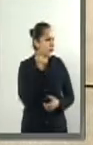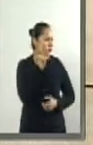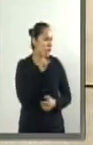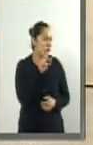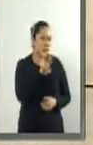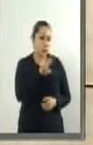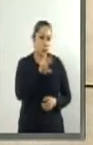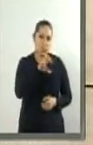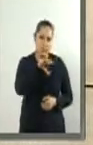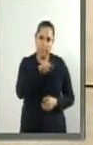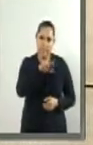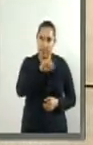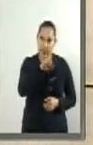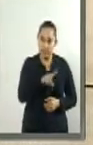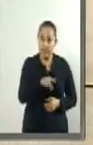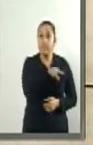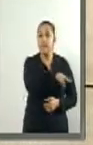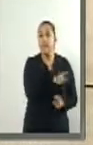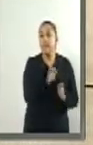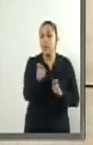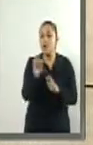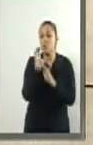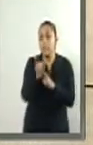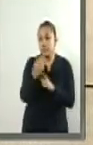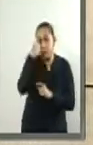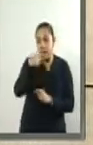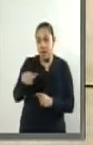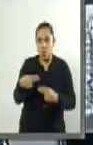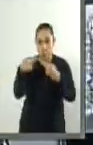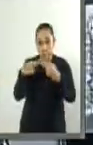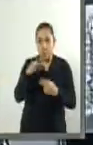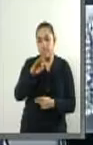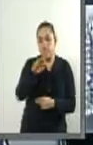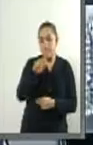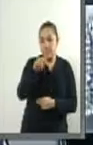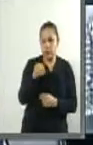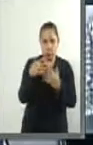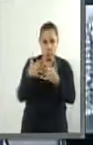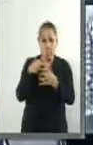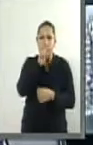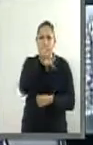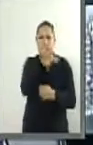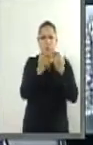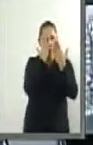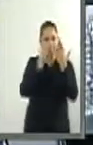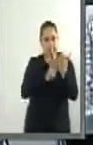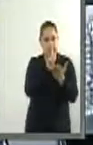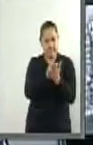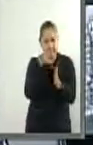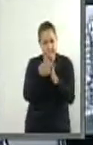a las comisiones unidas de comercio y fomento industrial y de estudios legislativos de la cámara de senadores